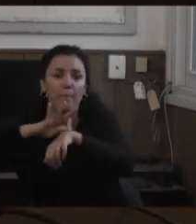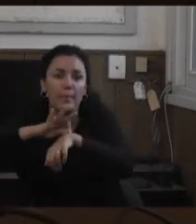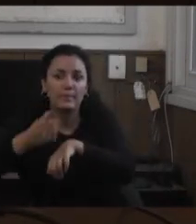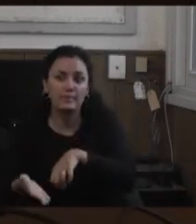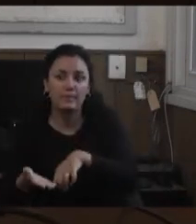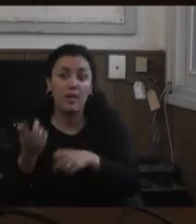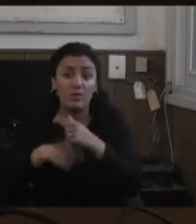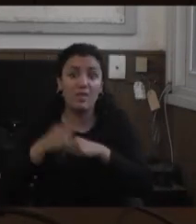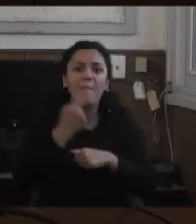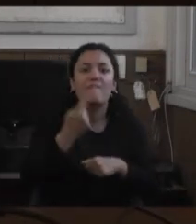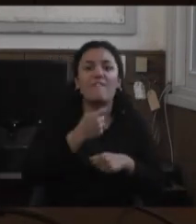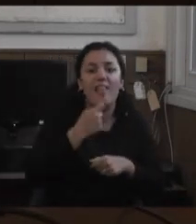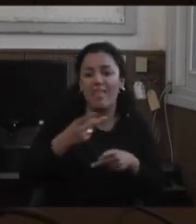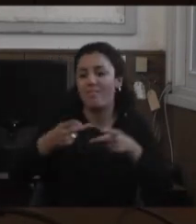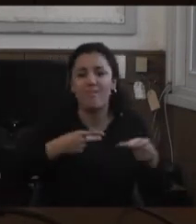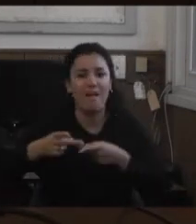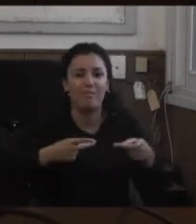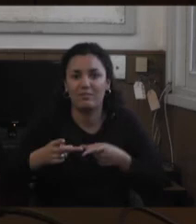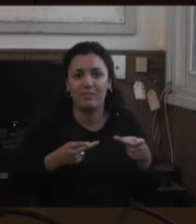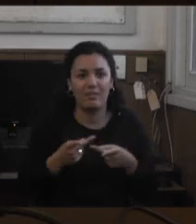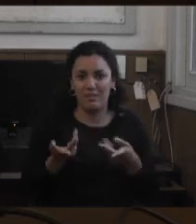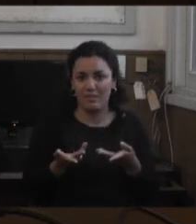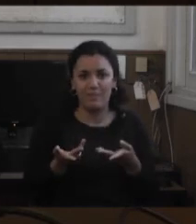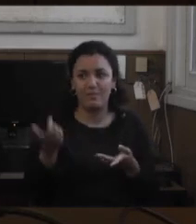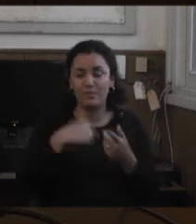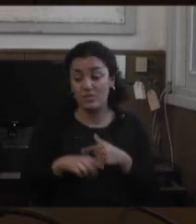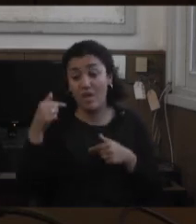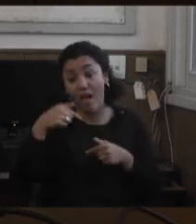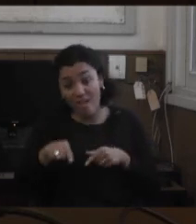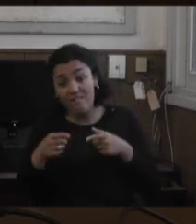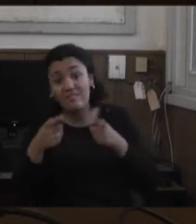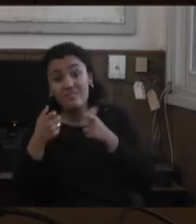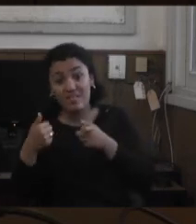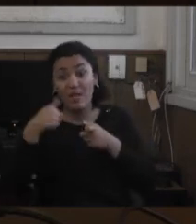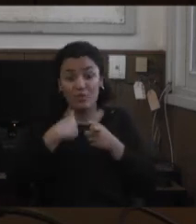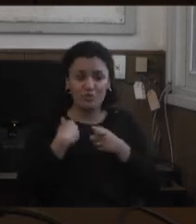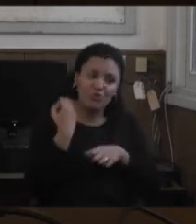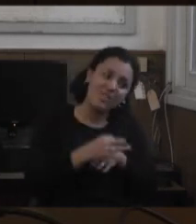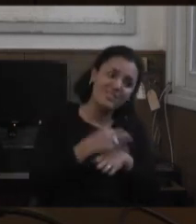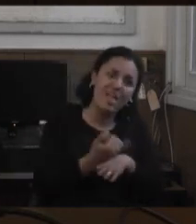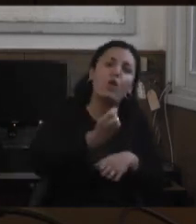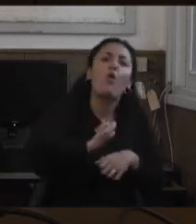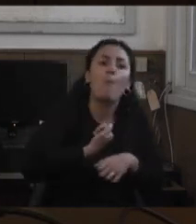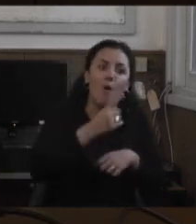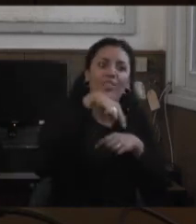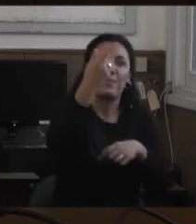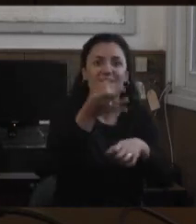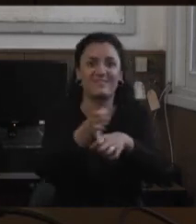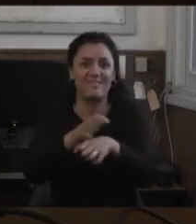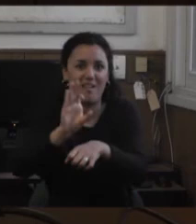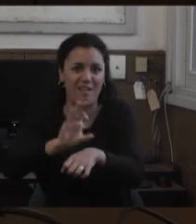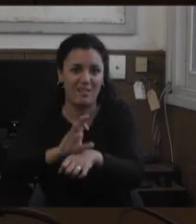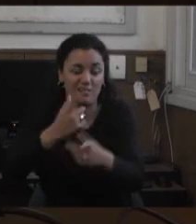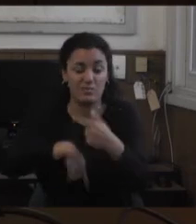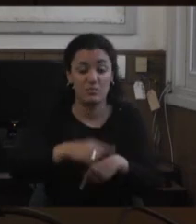pedagógicos entonces bueno ahí tenemos que estar nosotros me parece para aportar esos recursos diferentes experiencias cuando nos enteramos